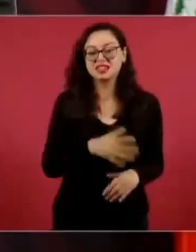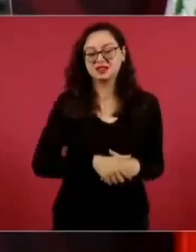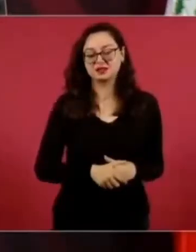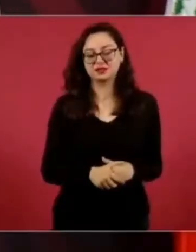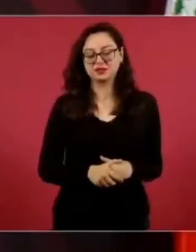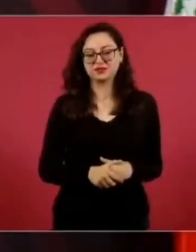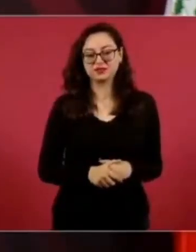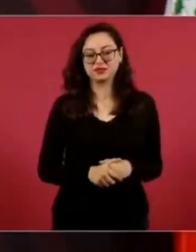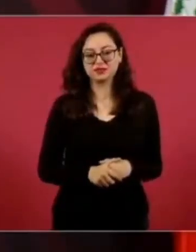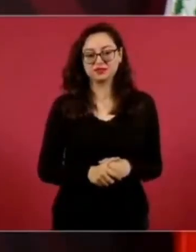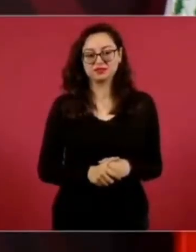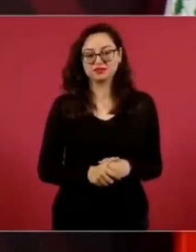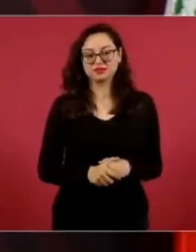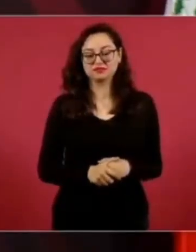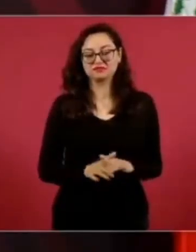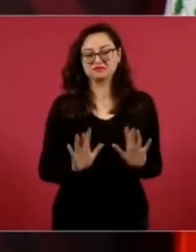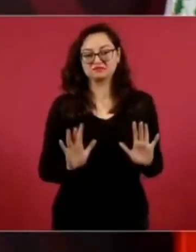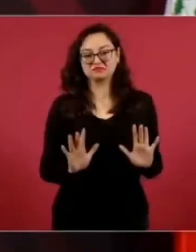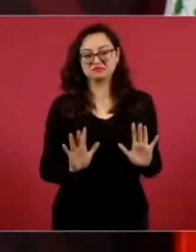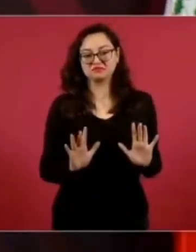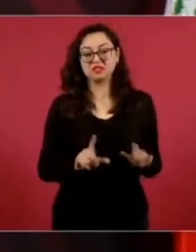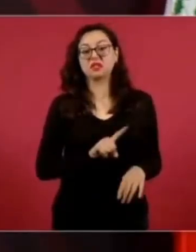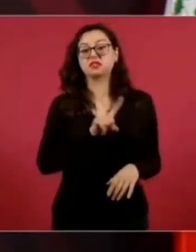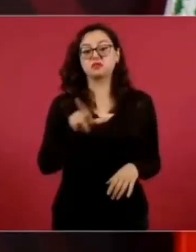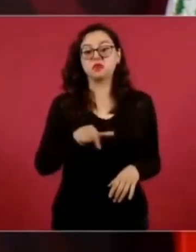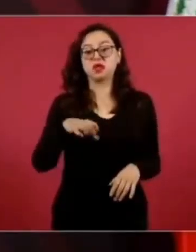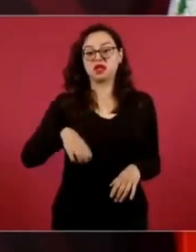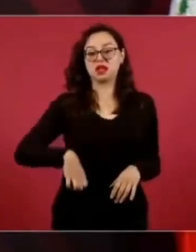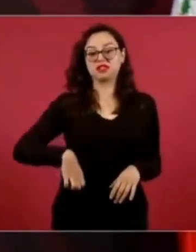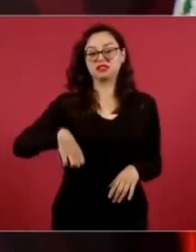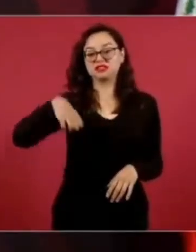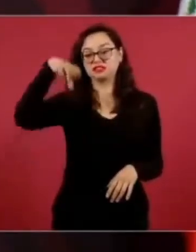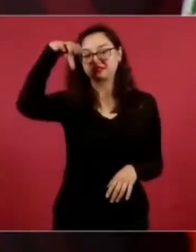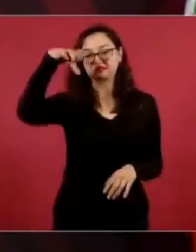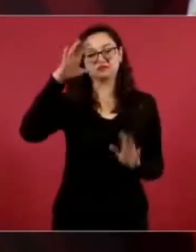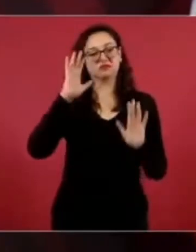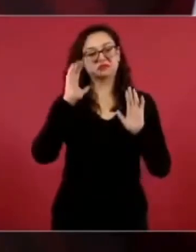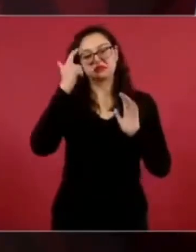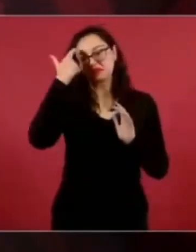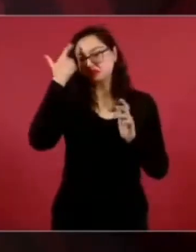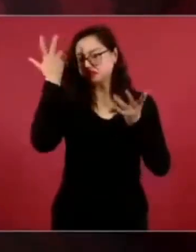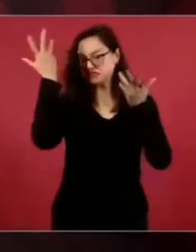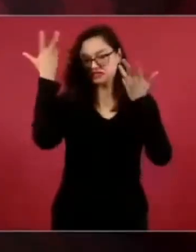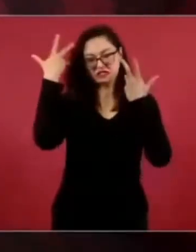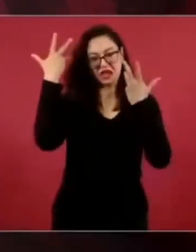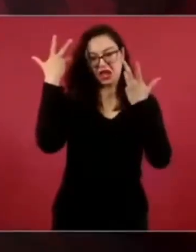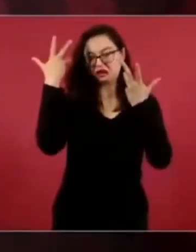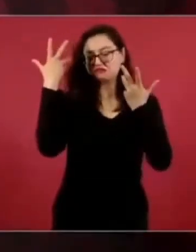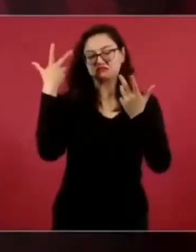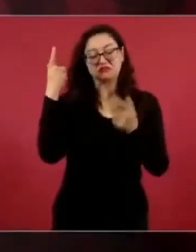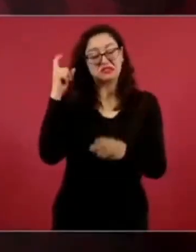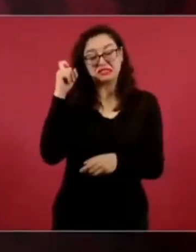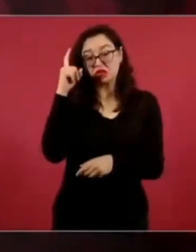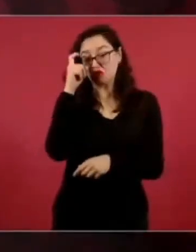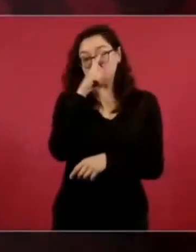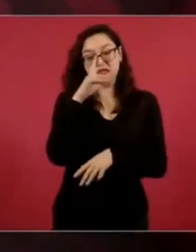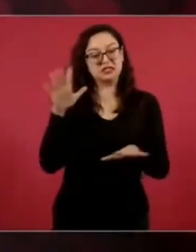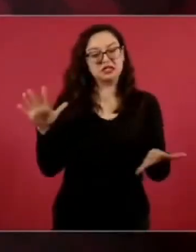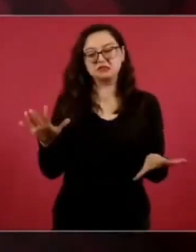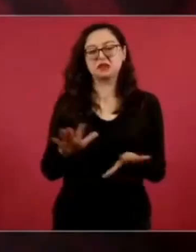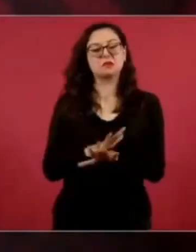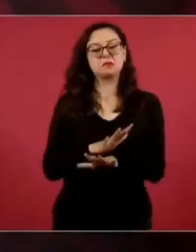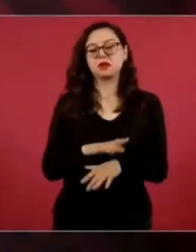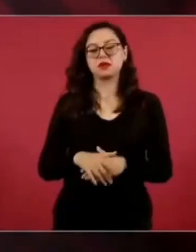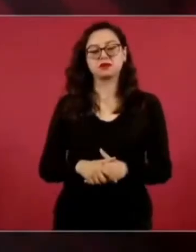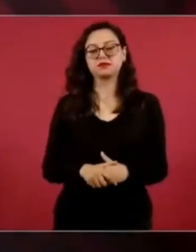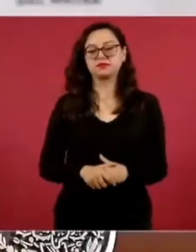determinada edad, ya, es muy difícil que se logren los cambios.